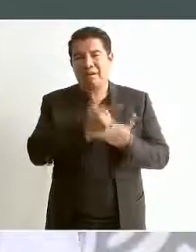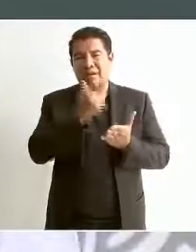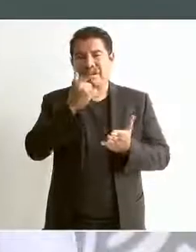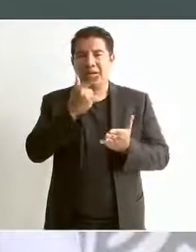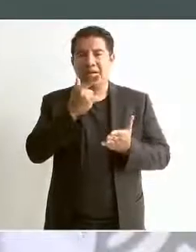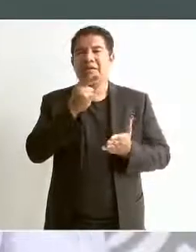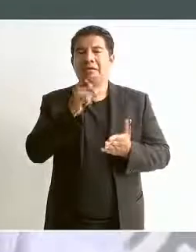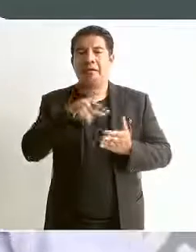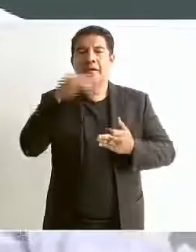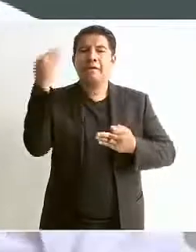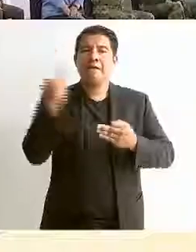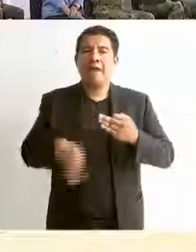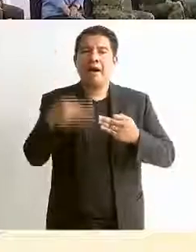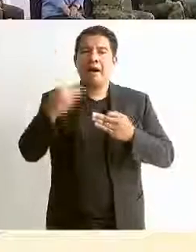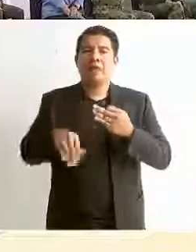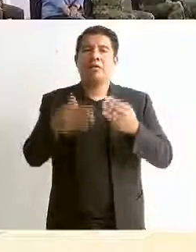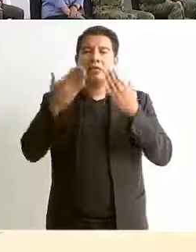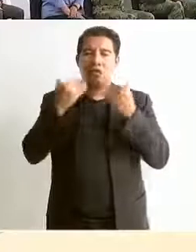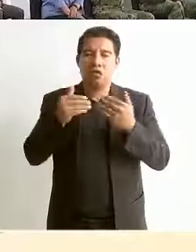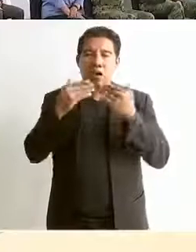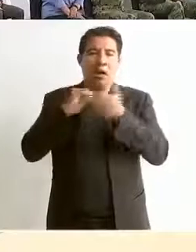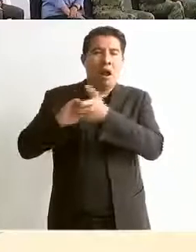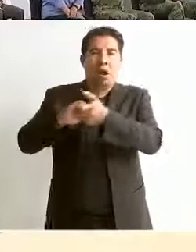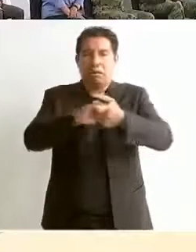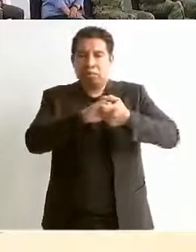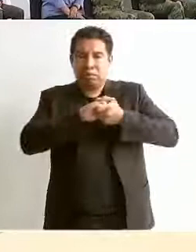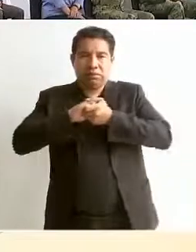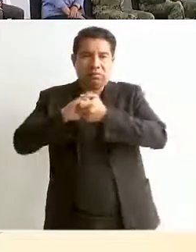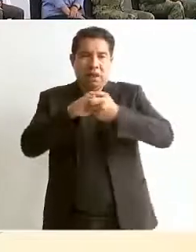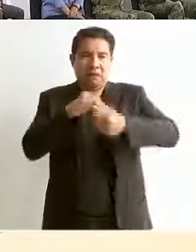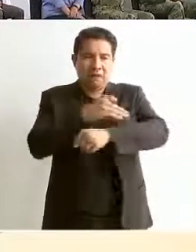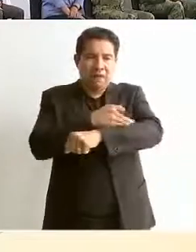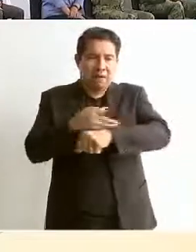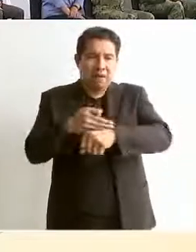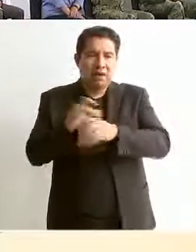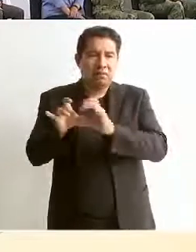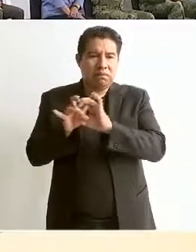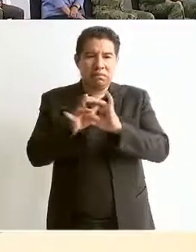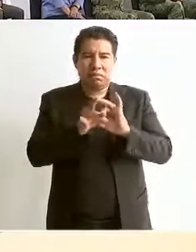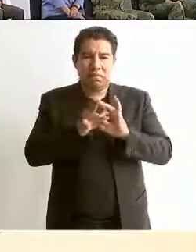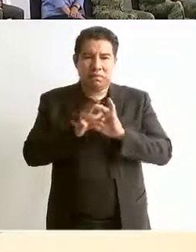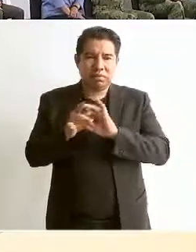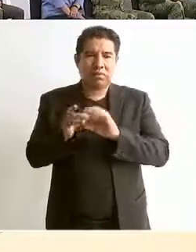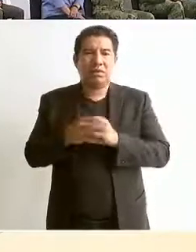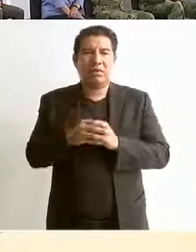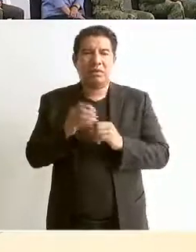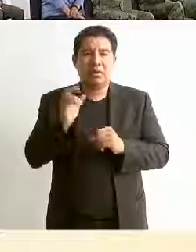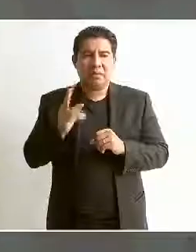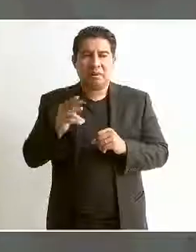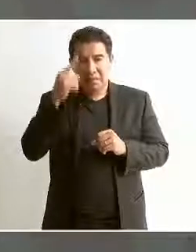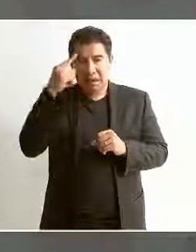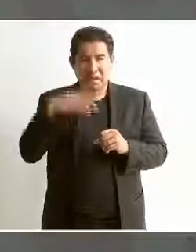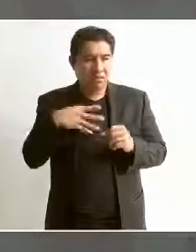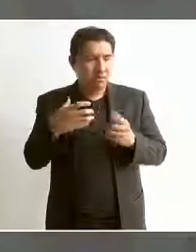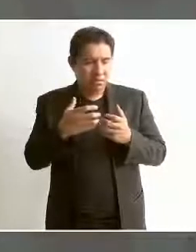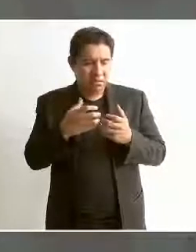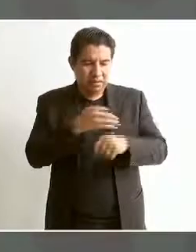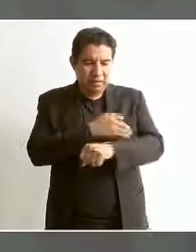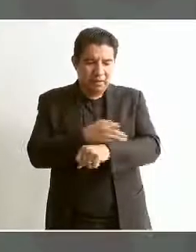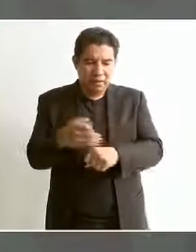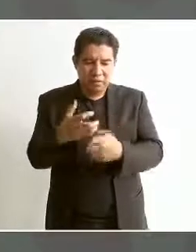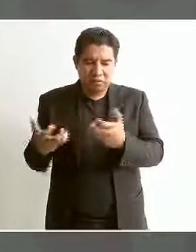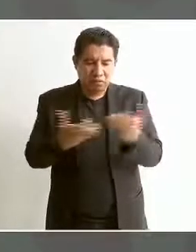falta de cohesión familiar o con la desintegración de las